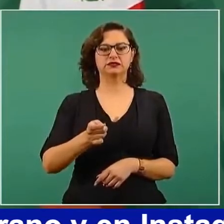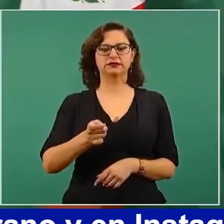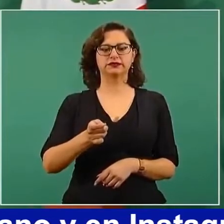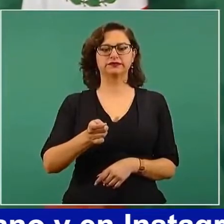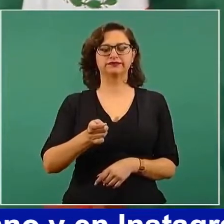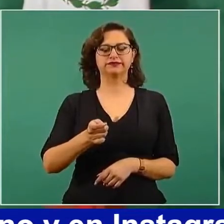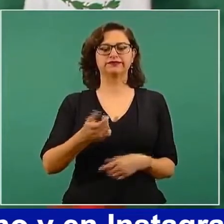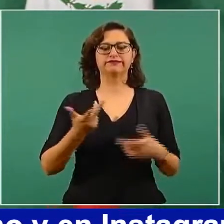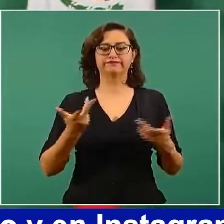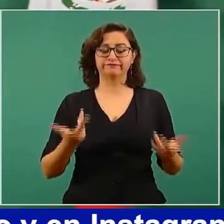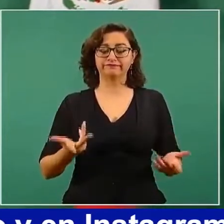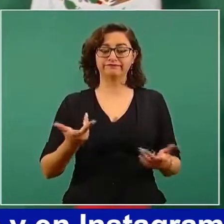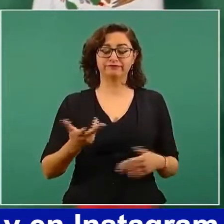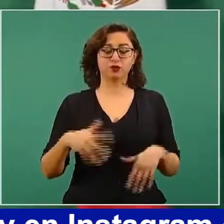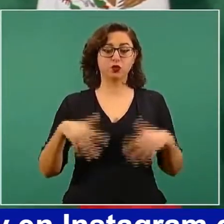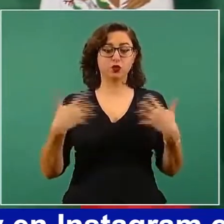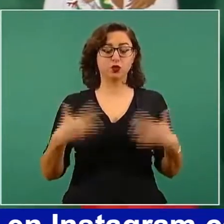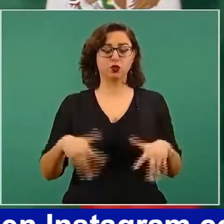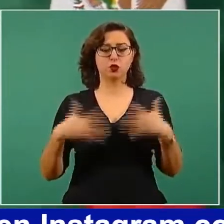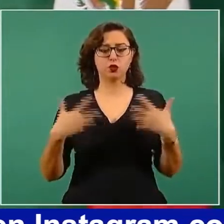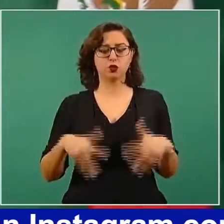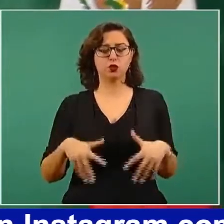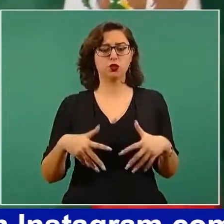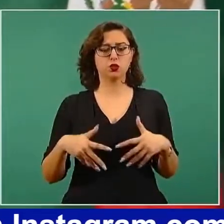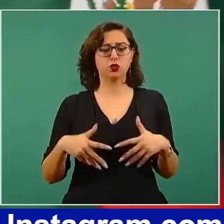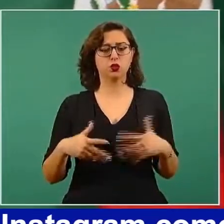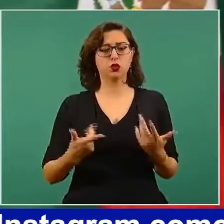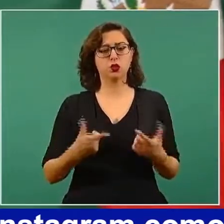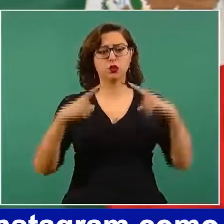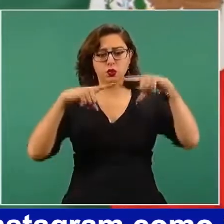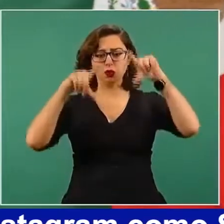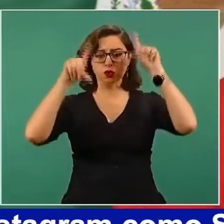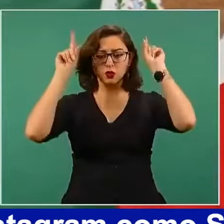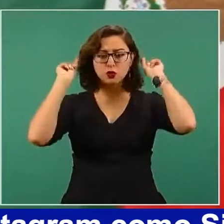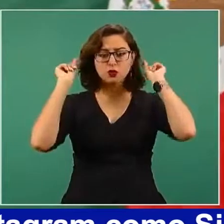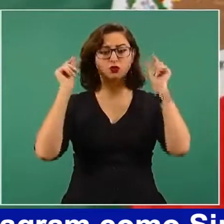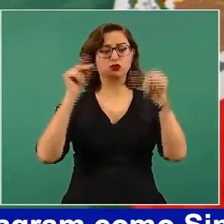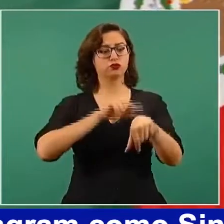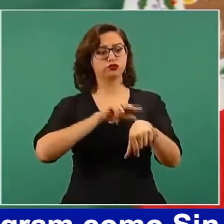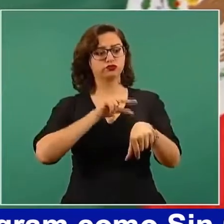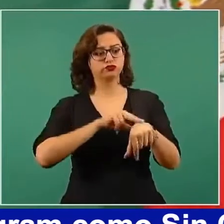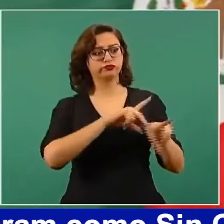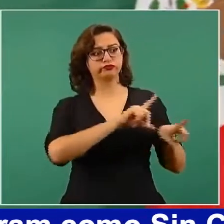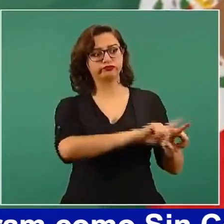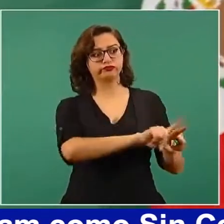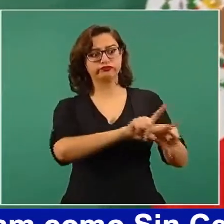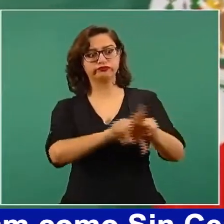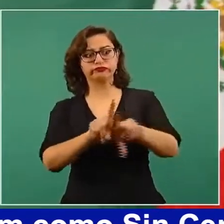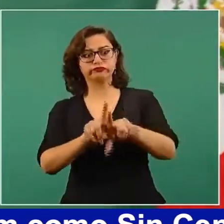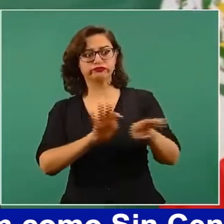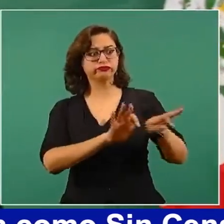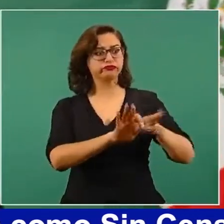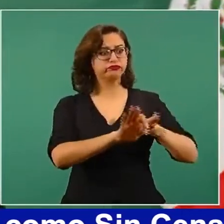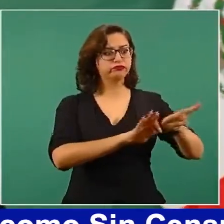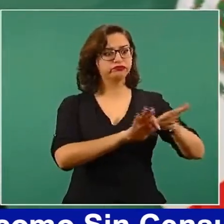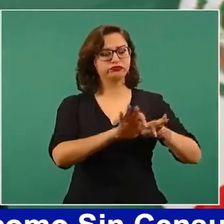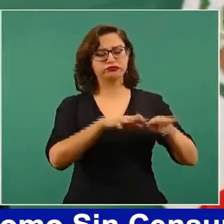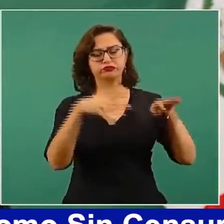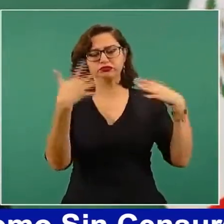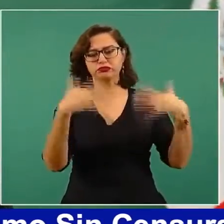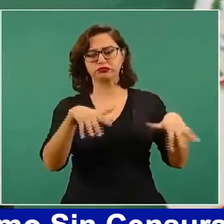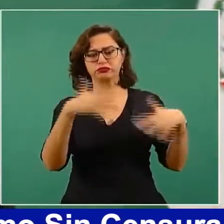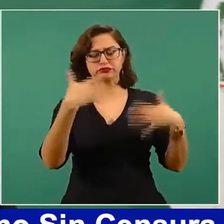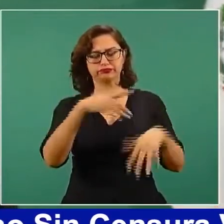el trabajo de enfermeras y de médicos en todos los